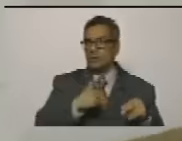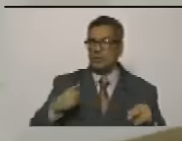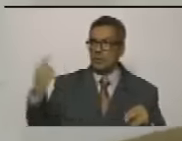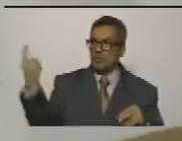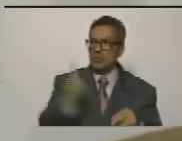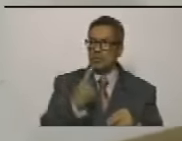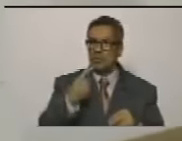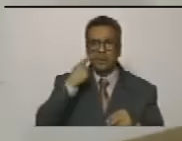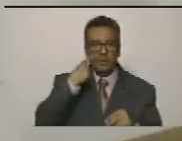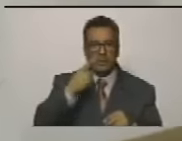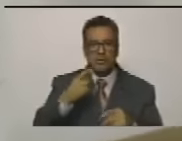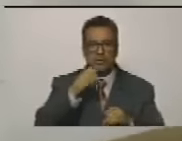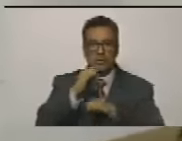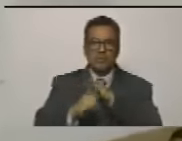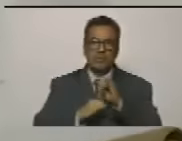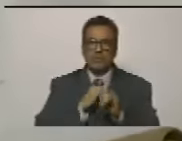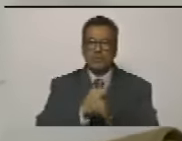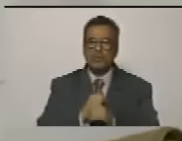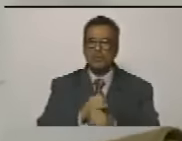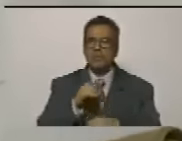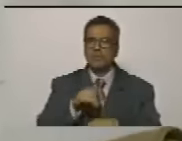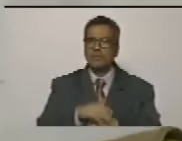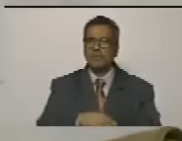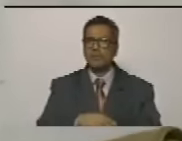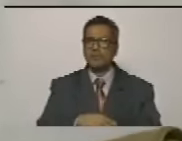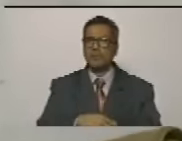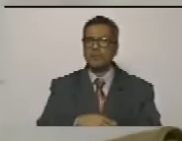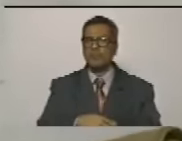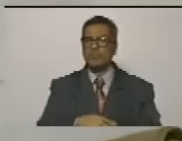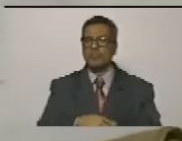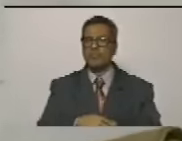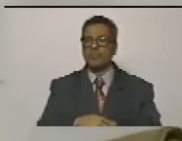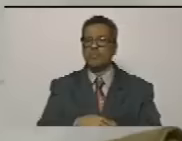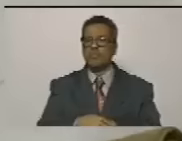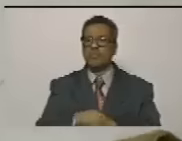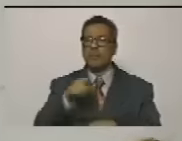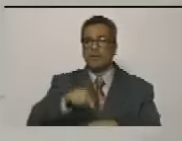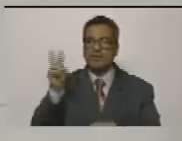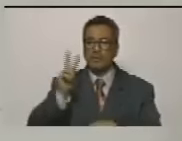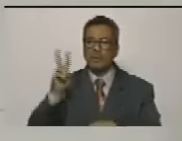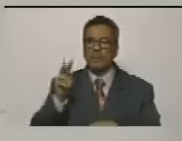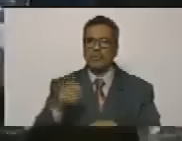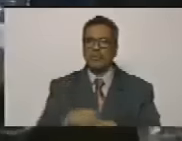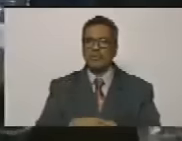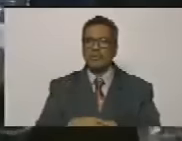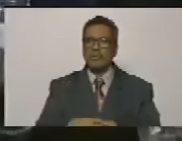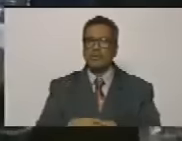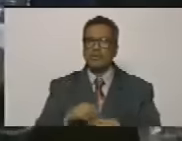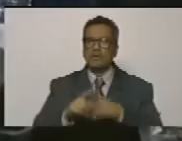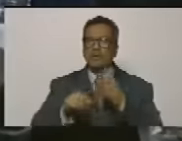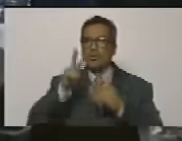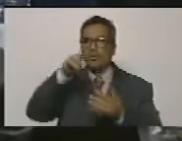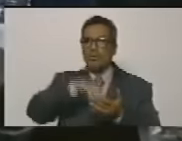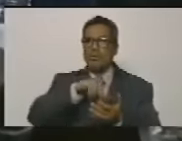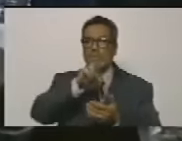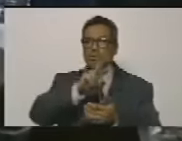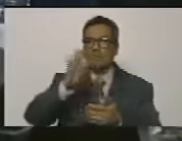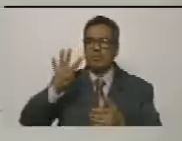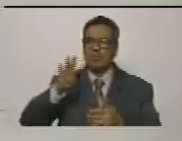vengan los observadores internacionales en Venezuela en 2024